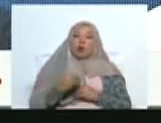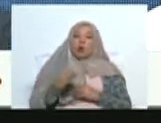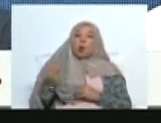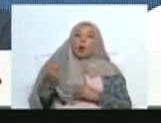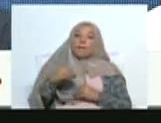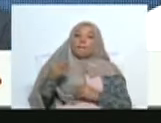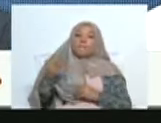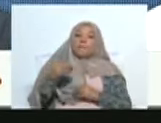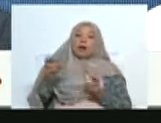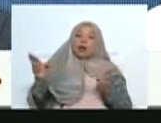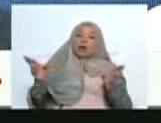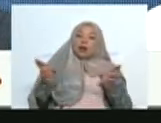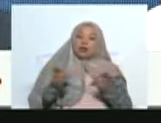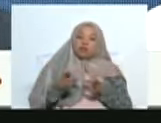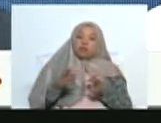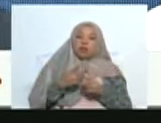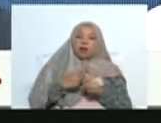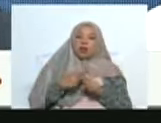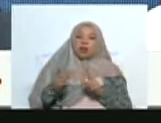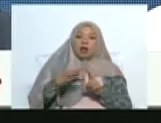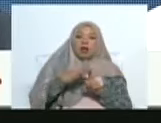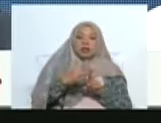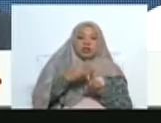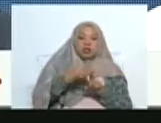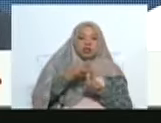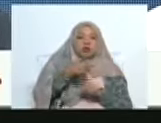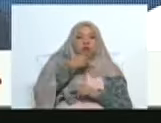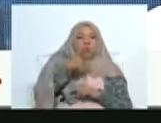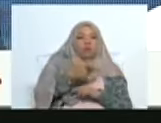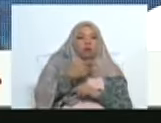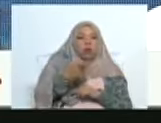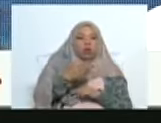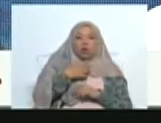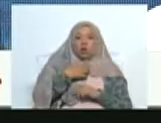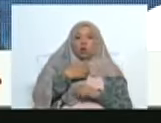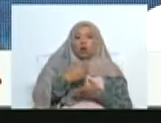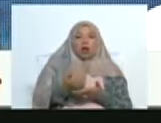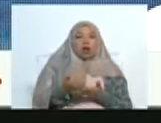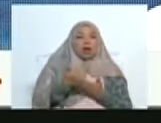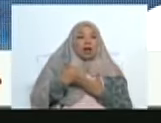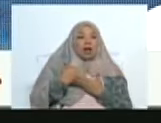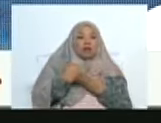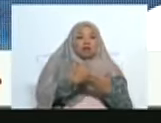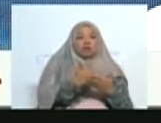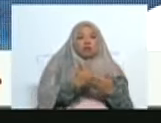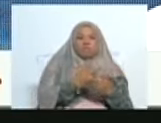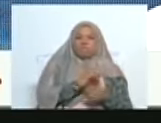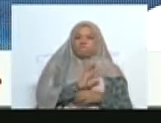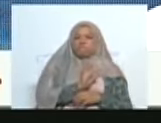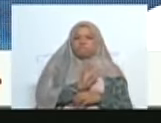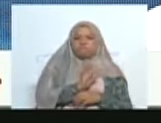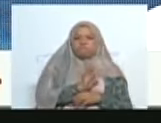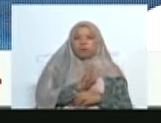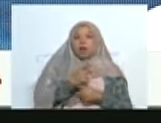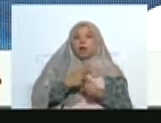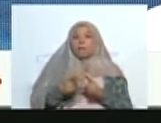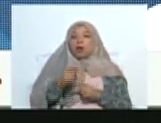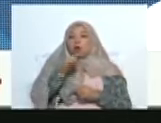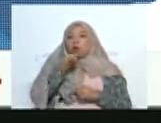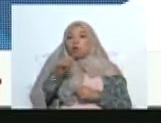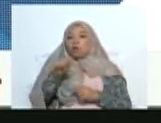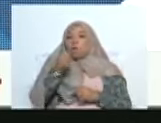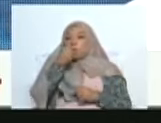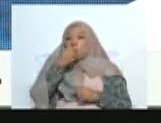escenarios que nada benefician a la política y a la sociedad venezolana, muchas otras buenas noticias que también queremos compartir de las